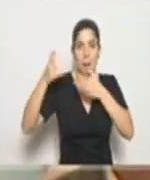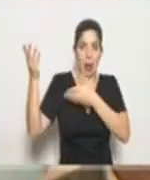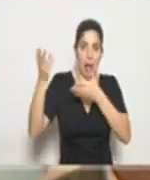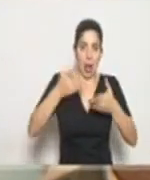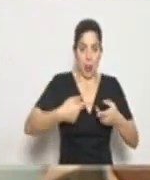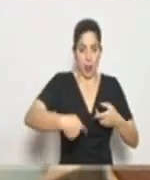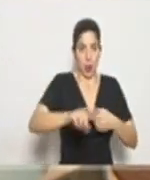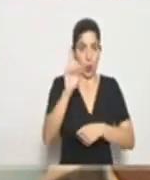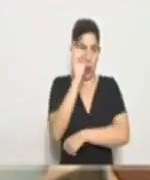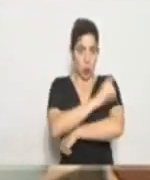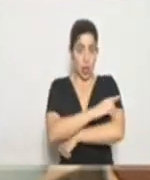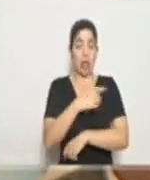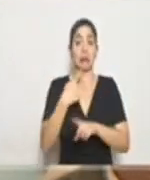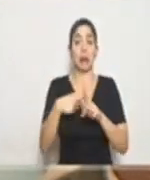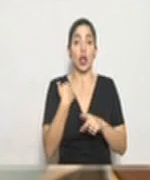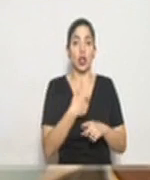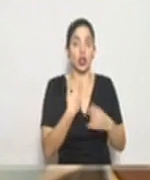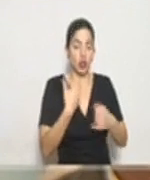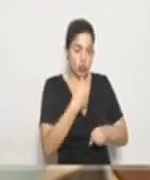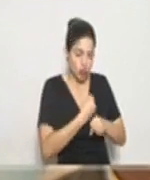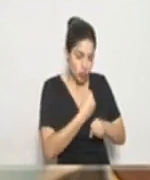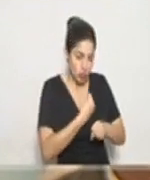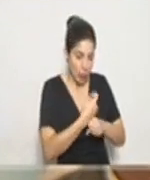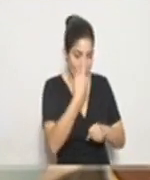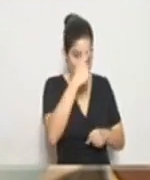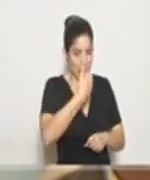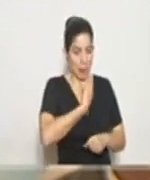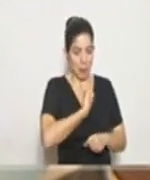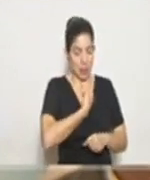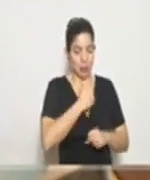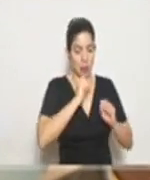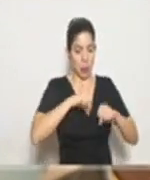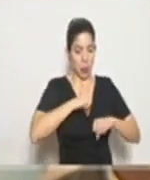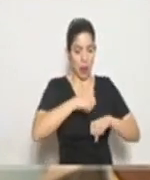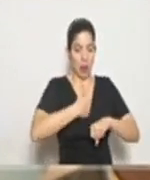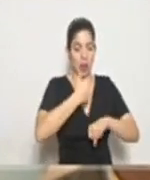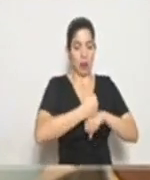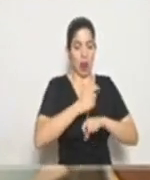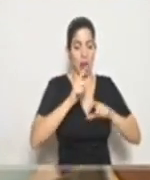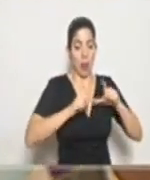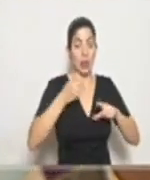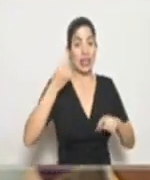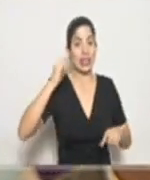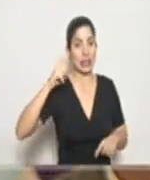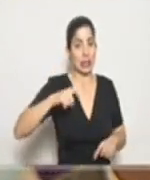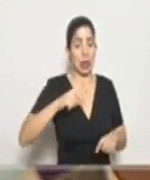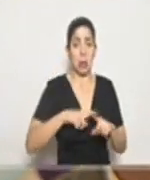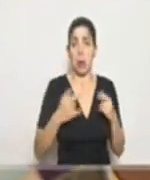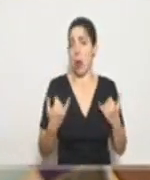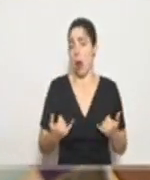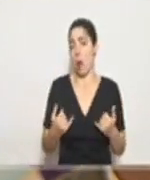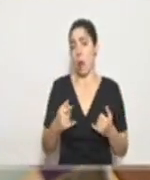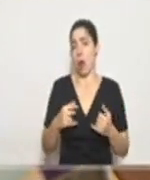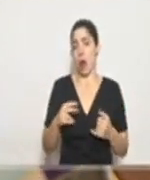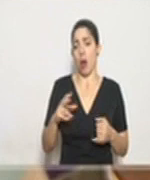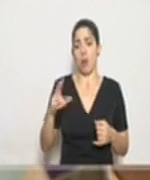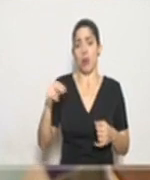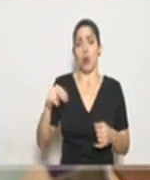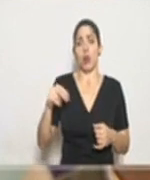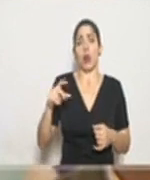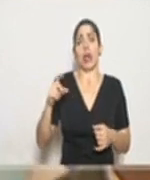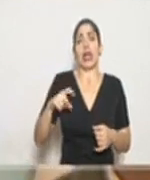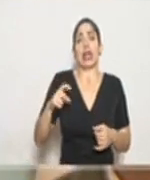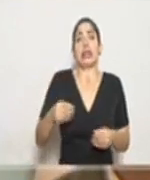ya estamos haciendo todas las sesiones también para contar nosotros mismos con las pruebas en caso que se necesite. Por el momento no hemos tenido necesidad de